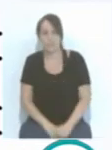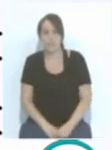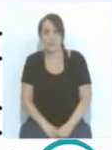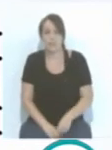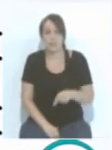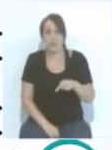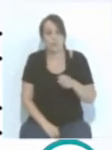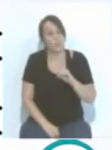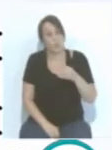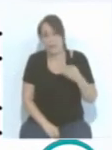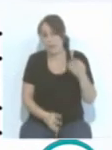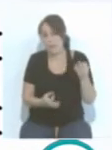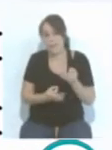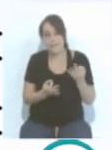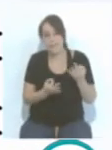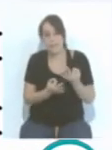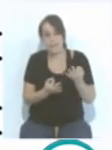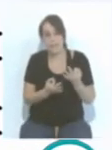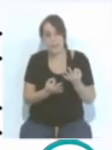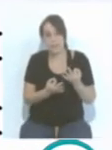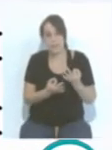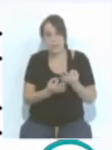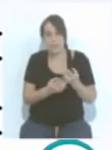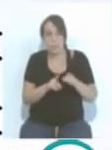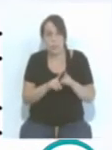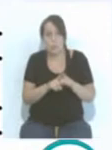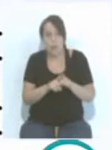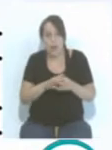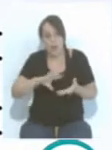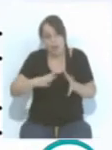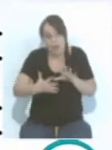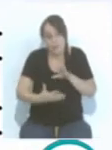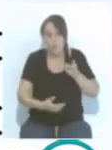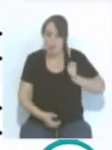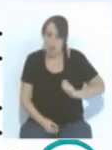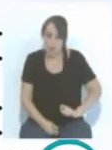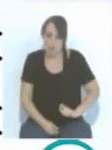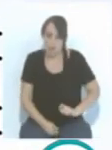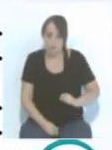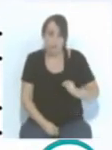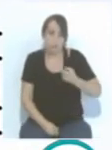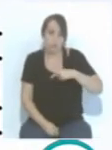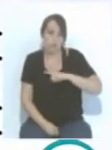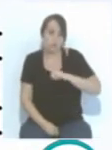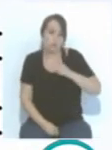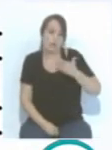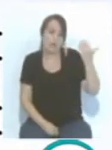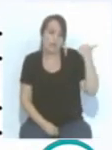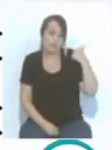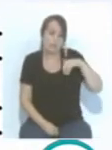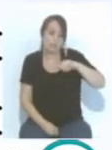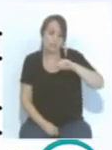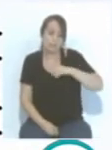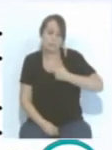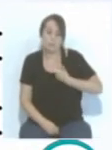El club ha tenido que profesionalizarse mucho más. Nos habíamos un poco acomodado a esa